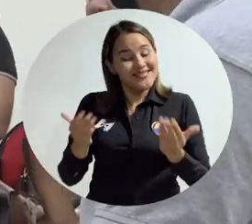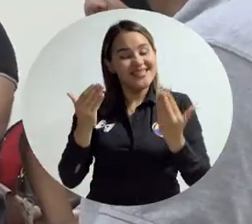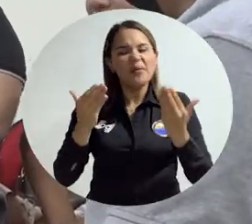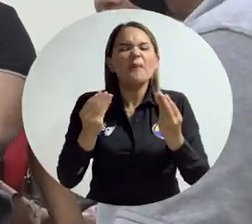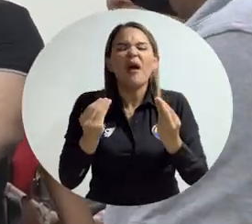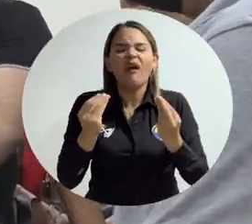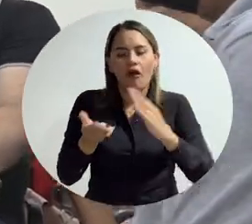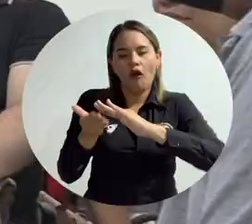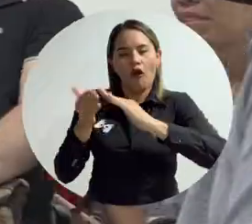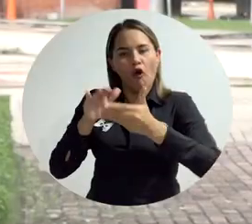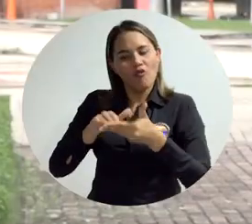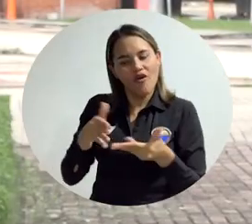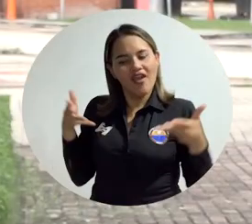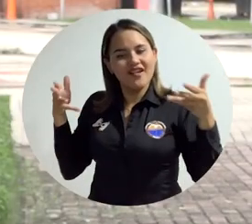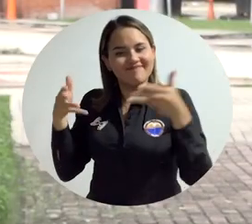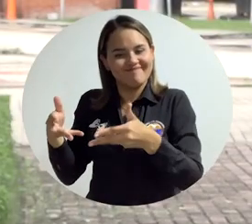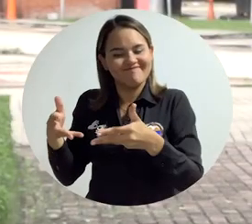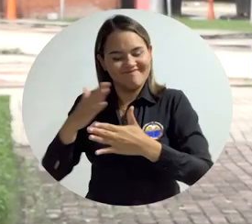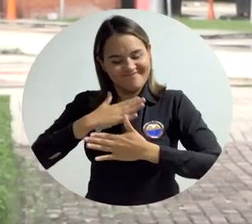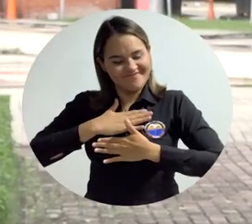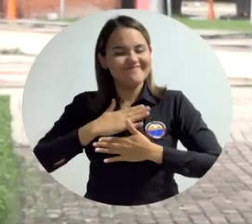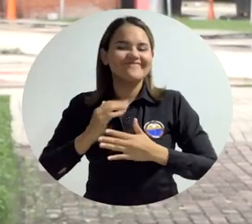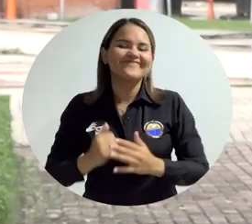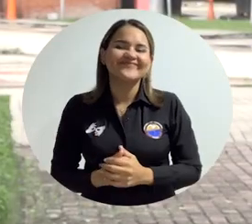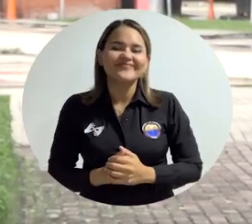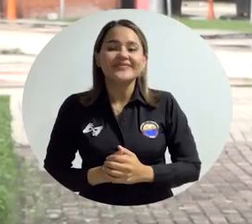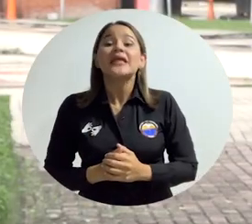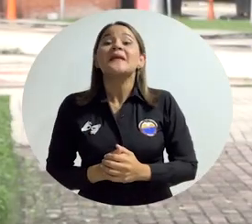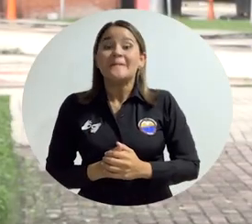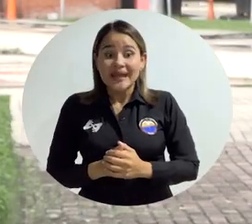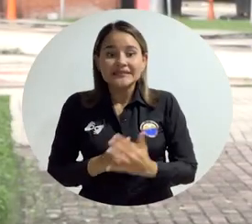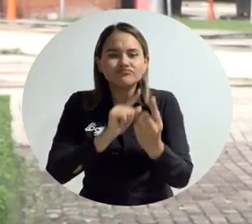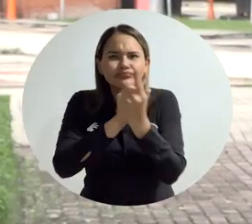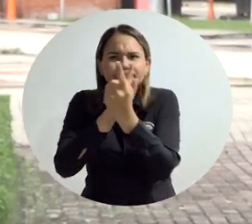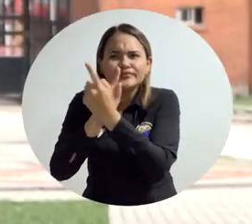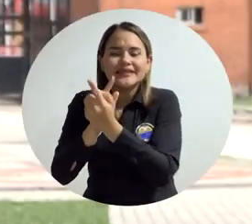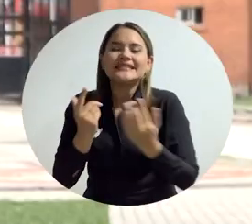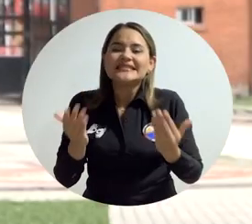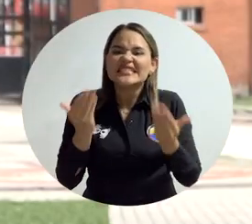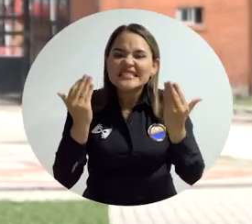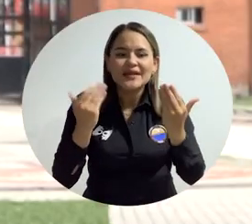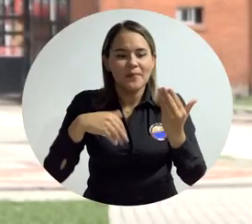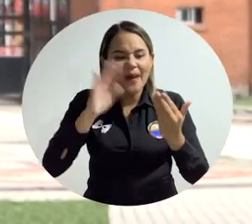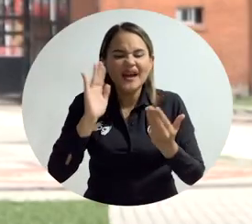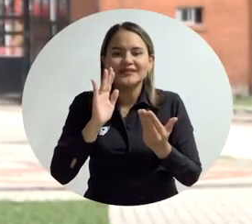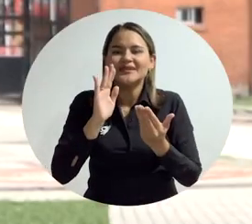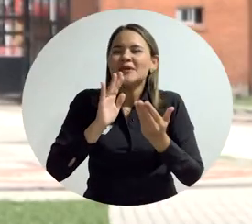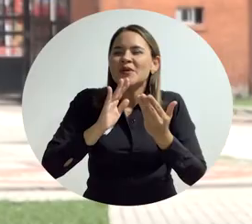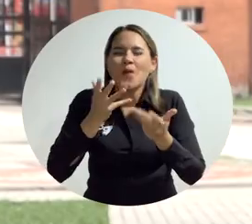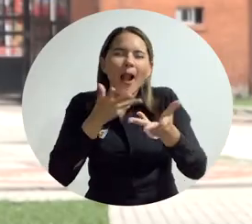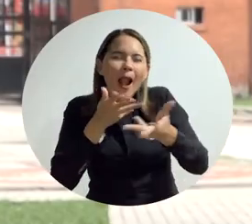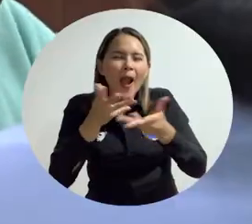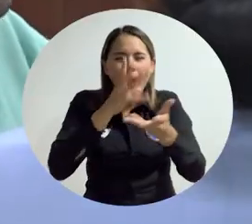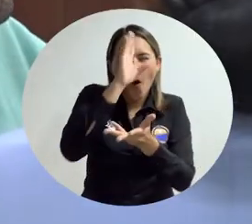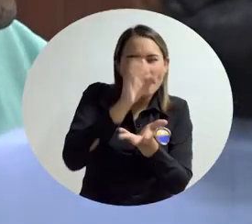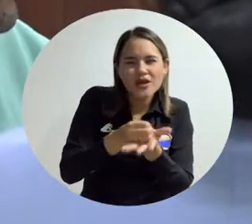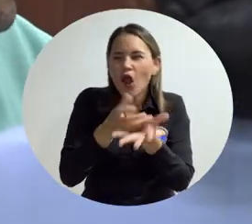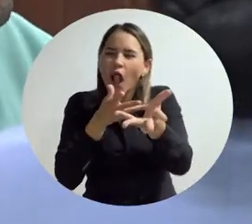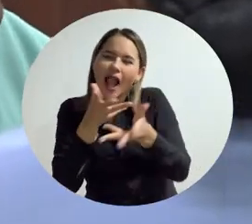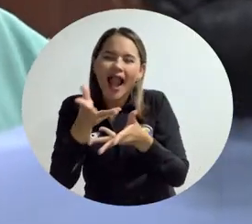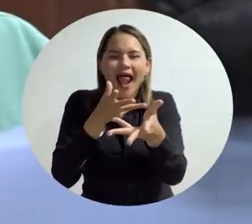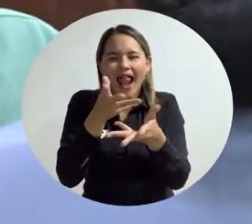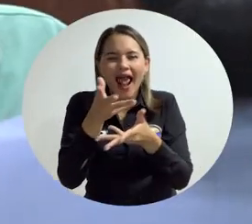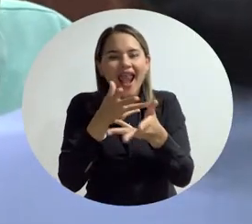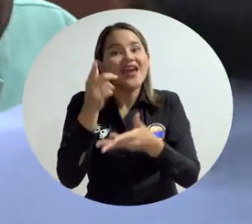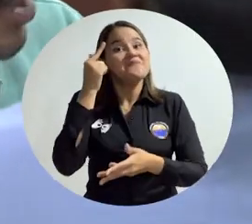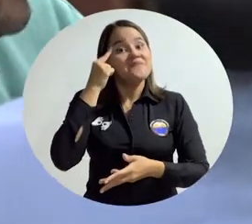poquito a la comunidad donde uno está. Ha sido un encuentro muy constructivo porque hemos tenido la oportunidad de participar y entregar